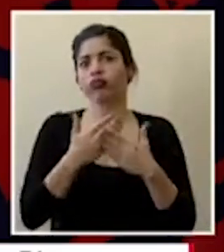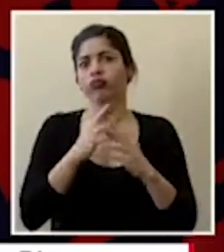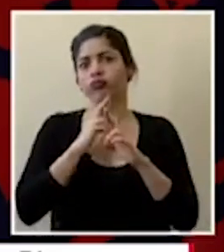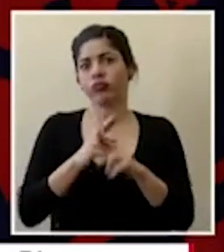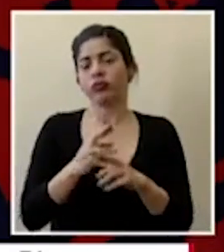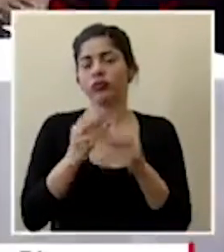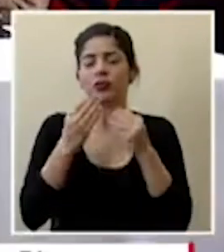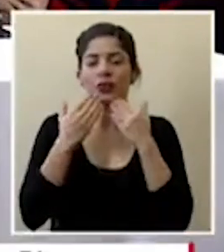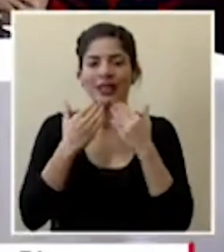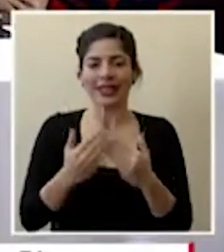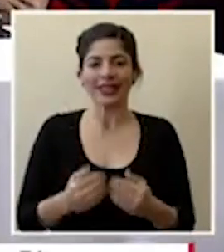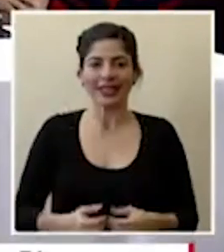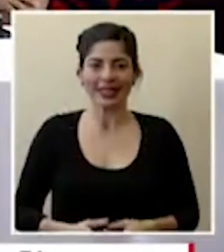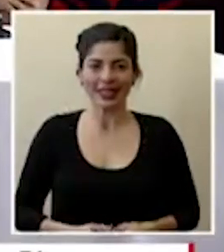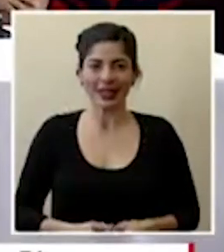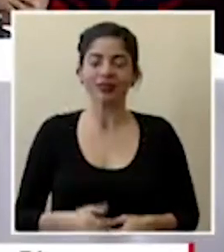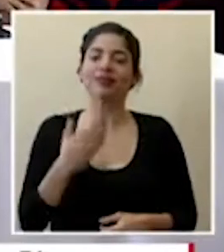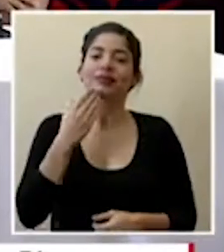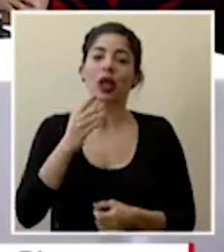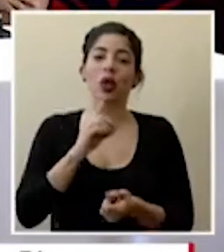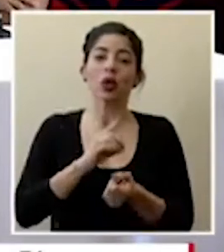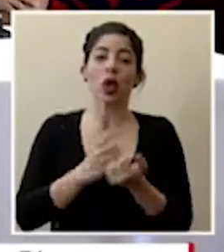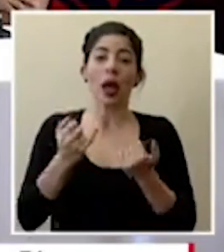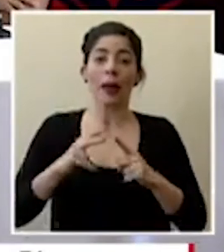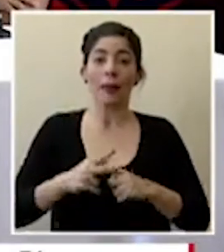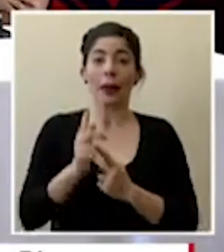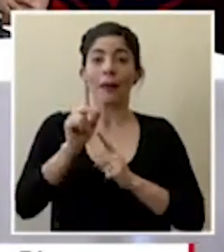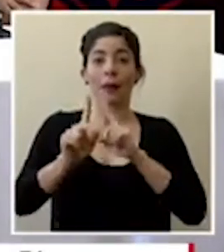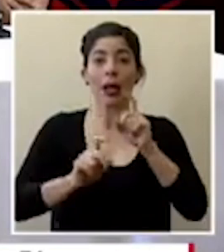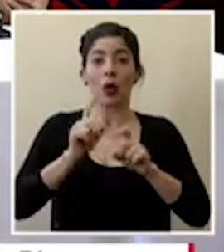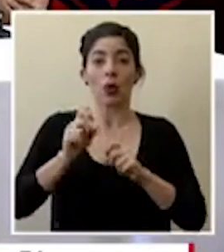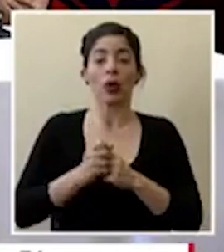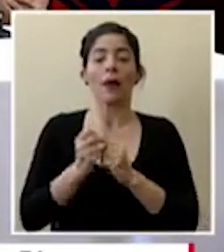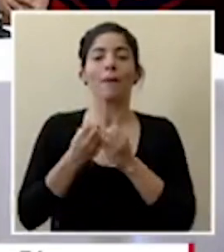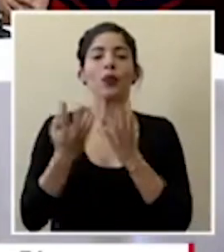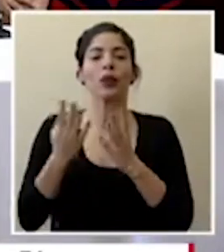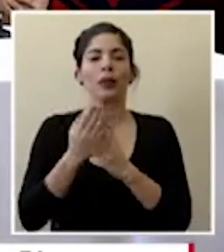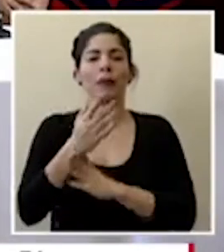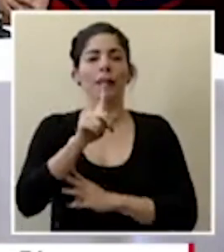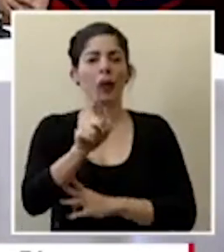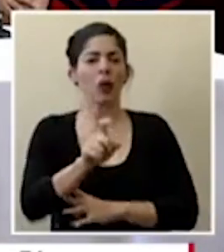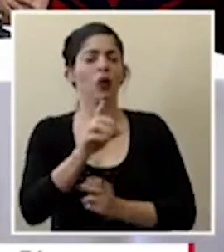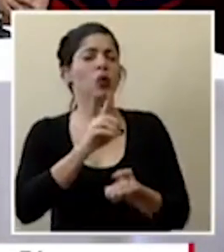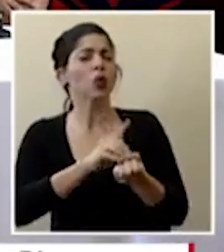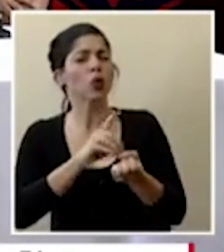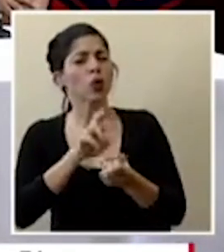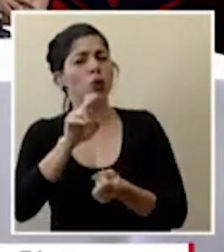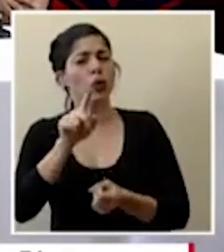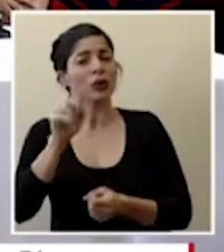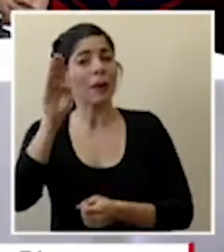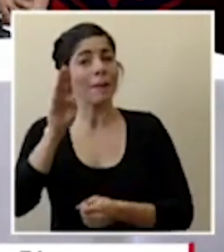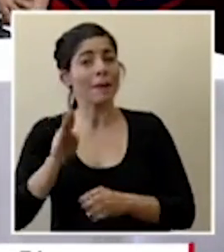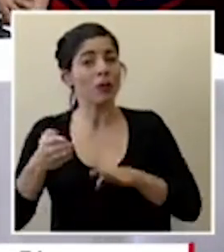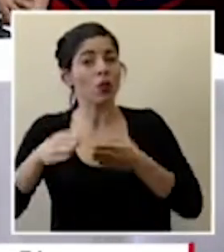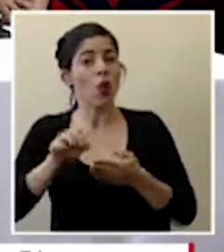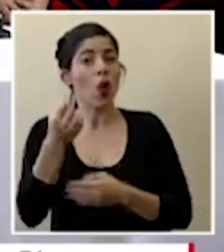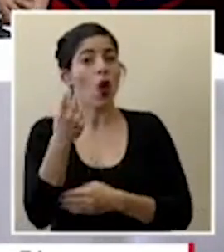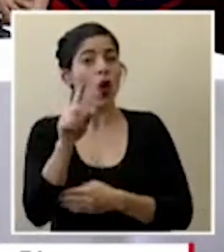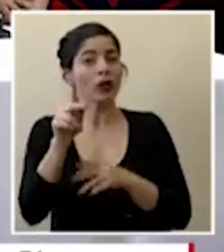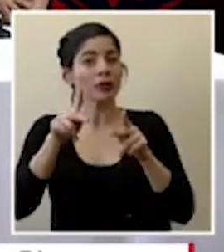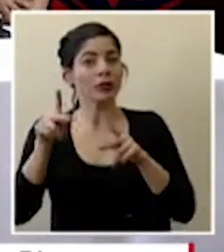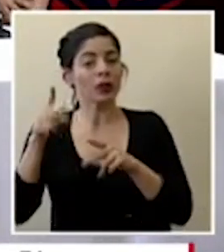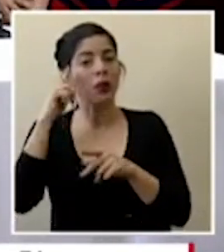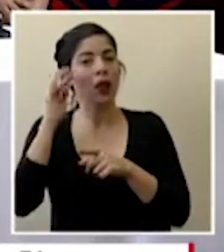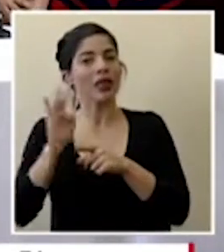muchas gracias gracias doctor iniciamos con las consultas multimedios pregunta doctor riz en brasil murieron 11 personas por